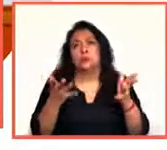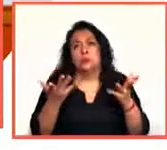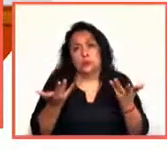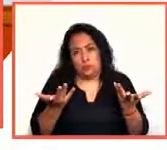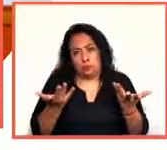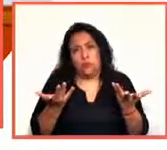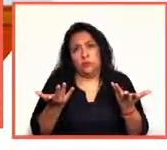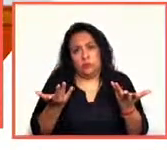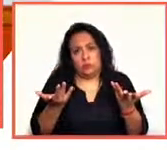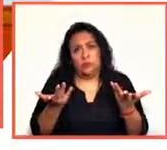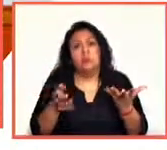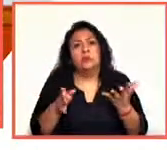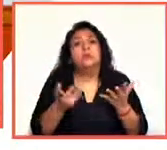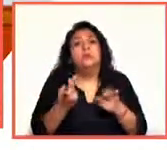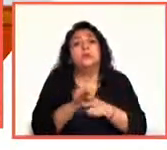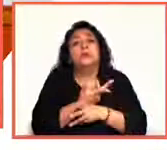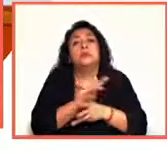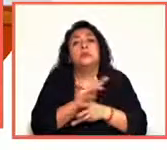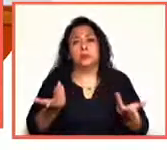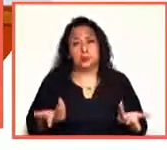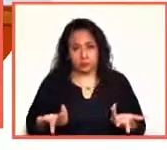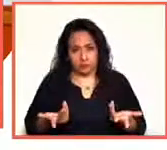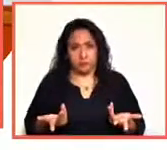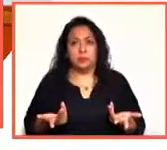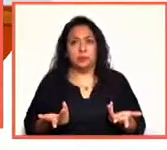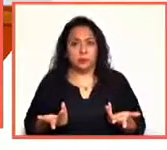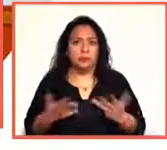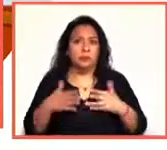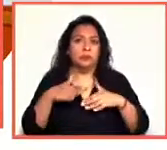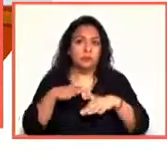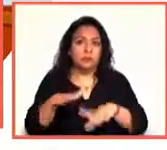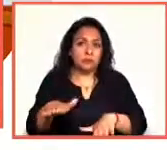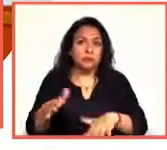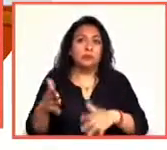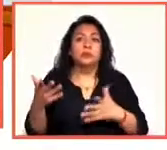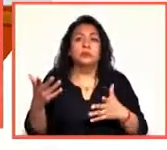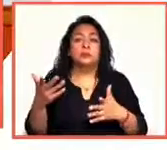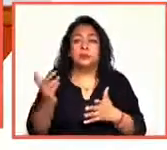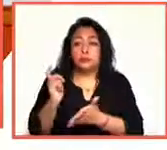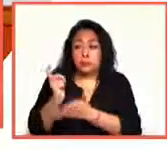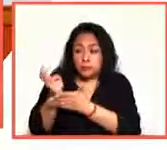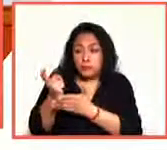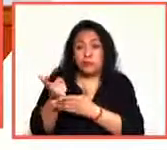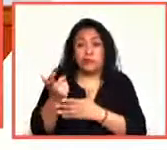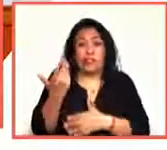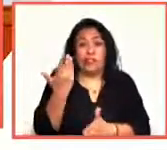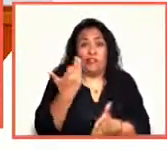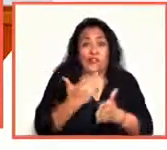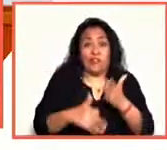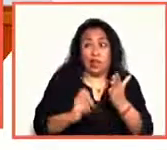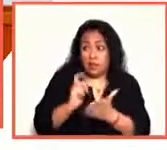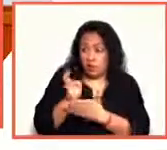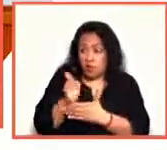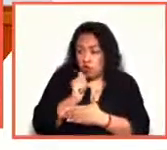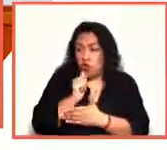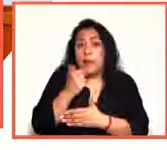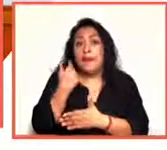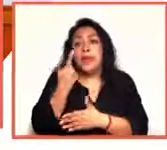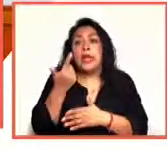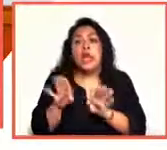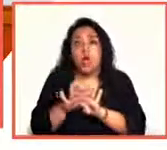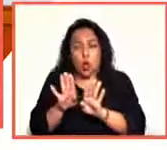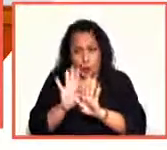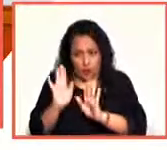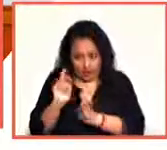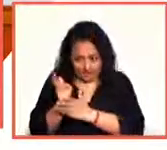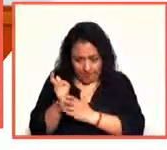situación, ¿no? En cuanto a la salida de los pagos pendientes y de cómo vamos a empezar a trabajar. También